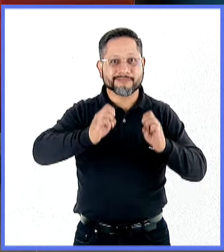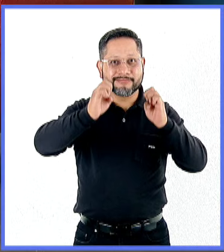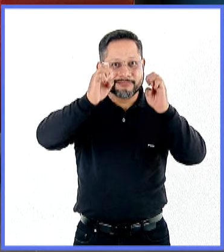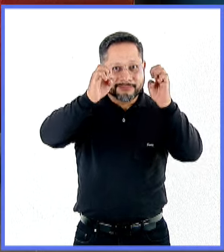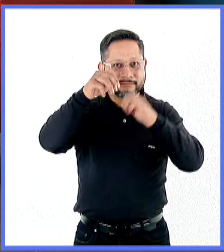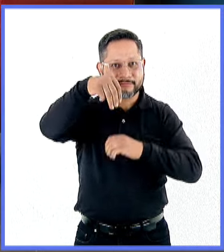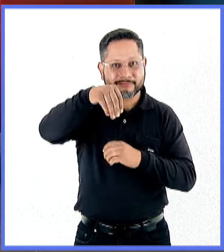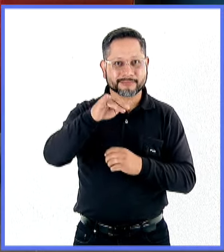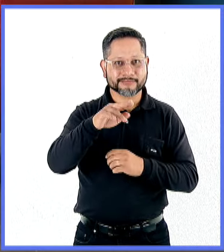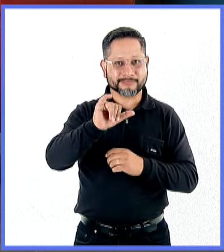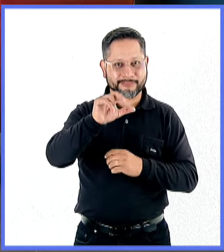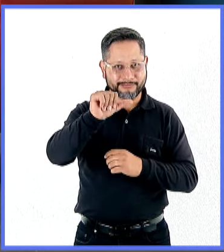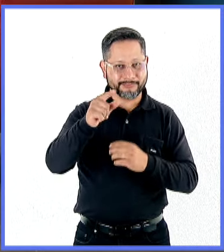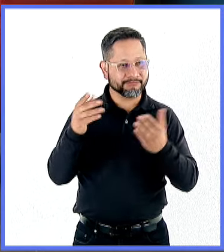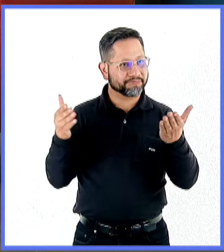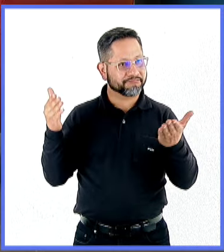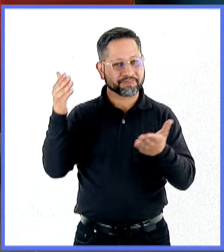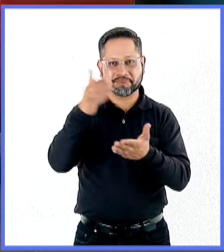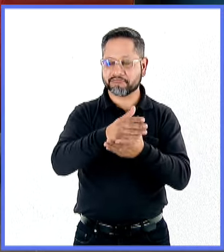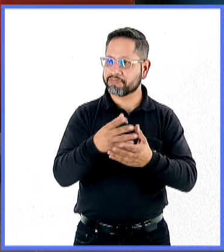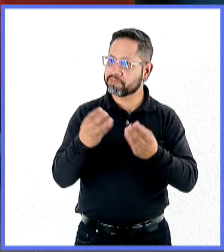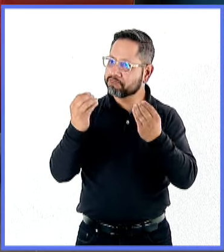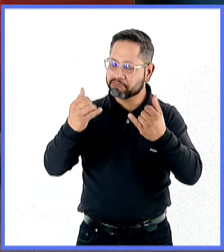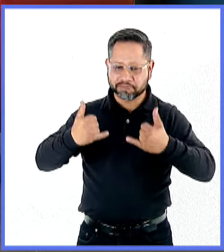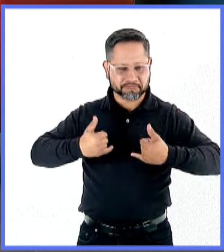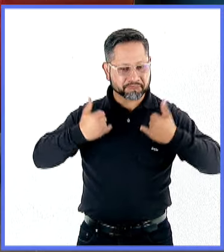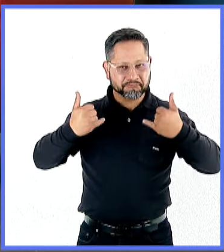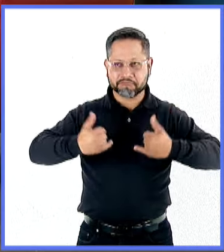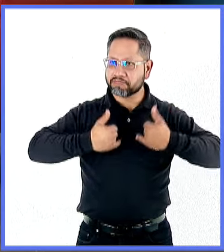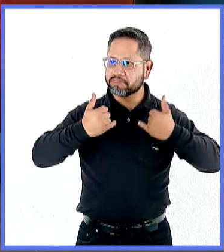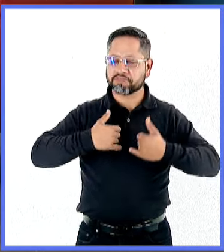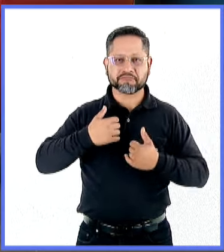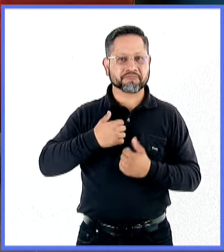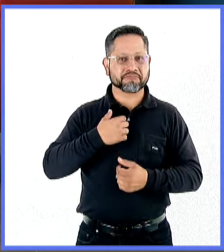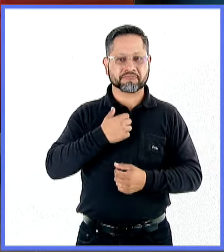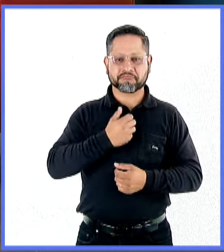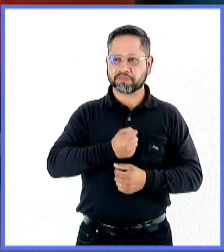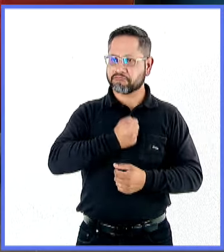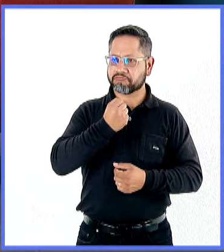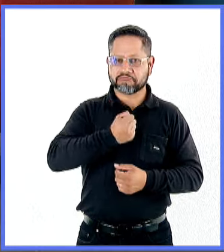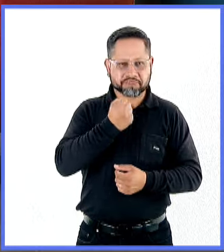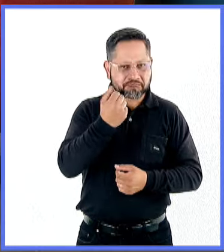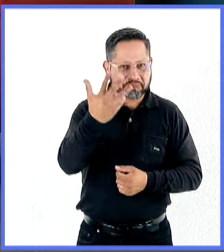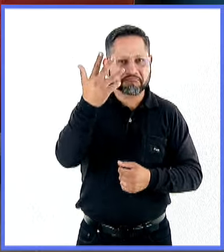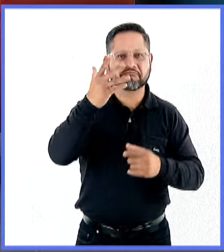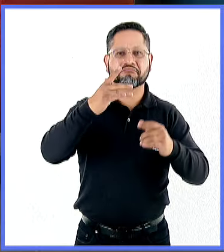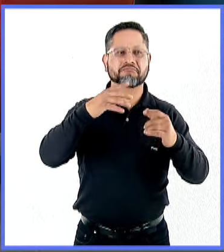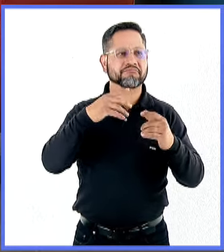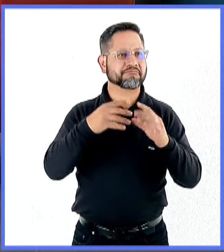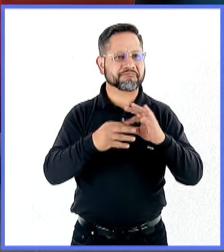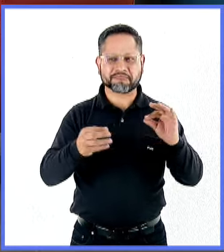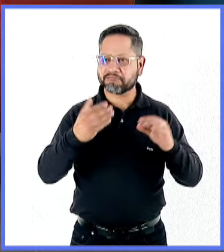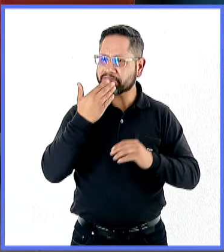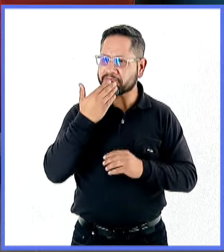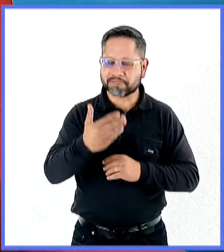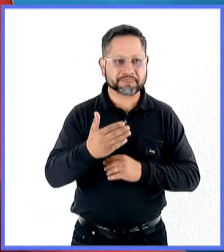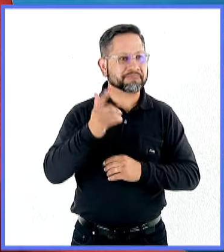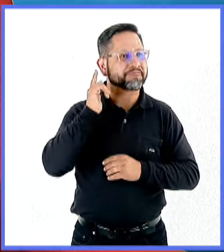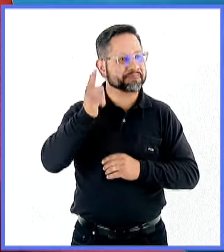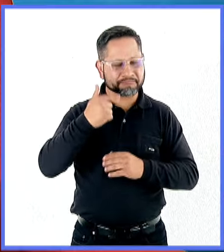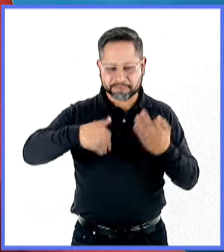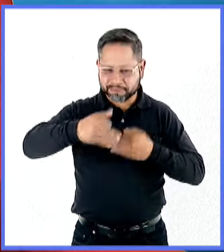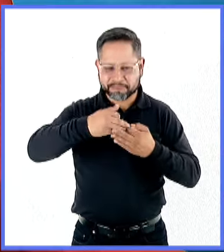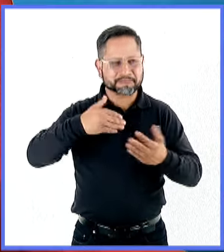muchísimos autores, muchos jóvenes, poetas, va a estar muy bien. Va a estar muy bien, ojalá podamos